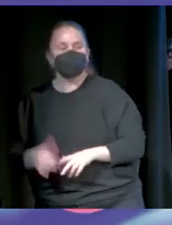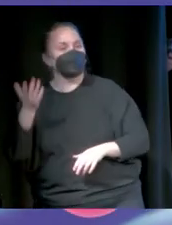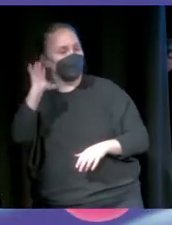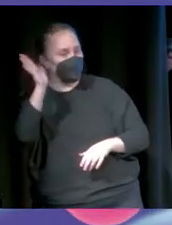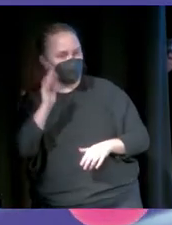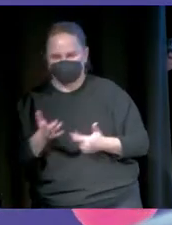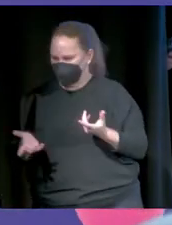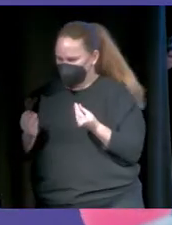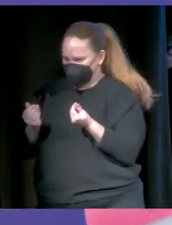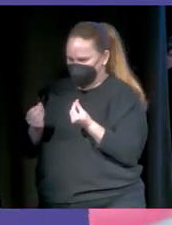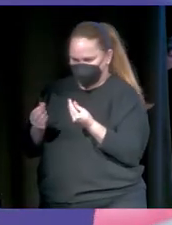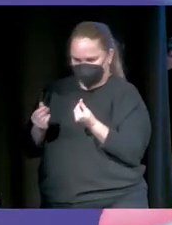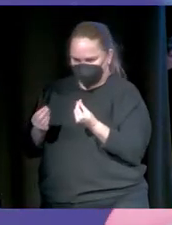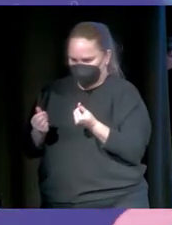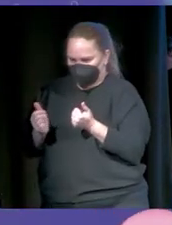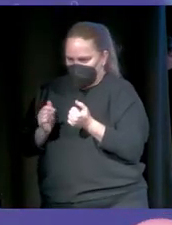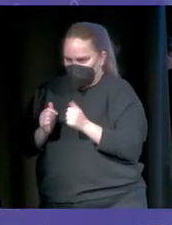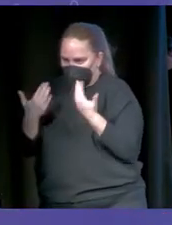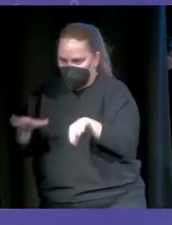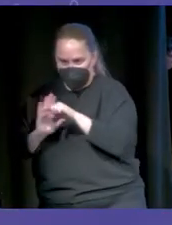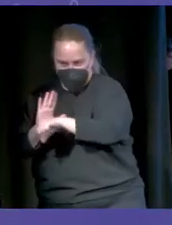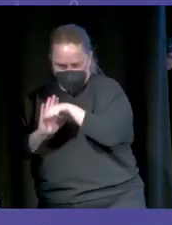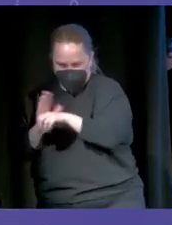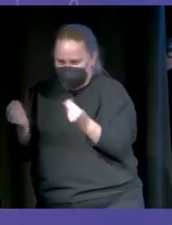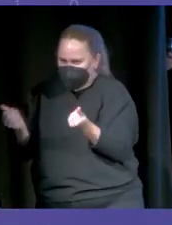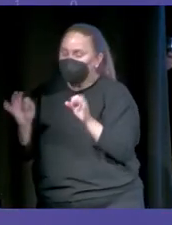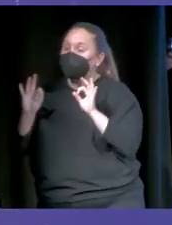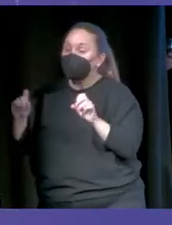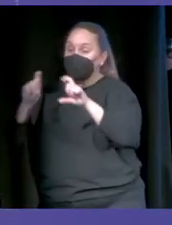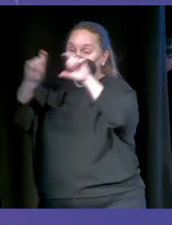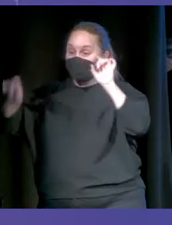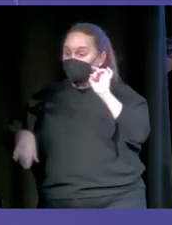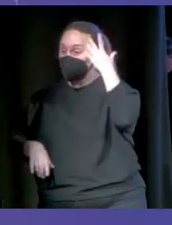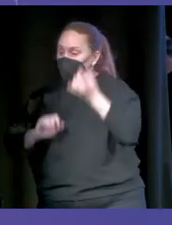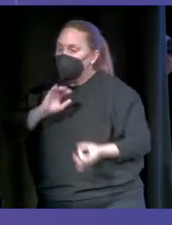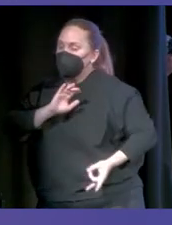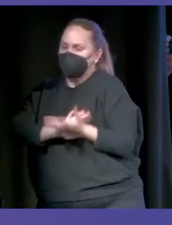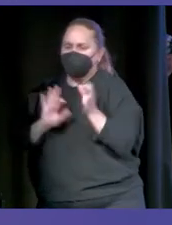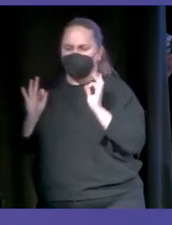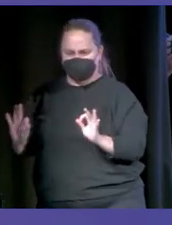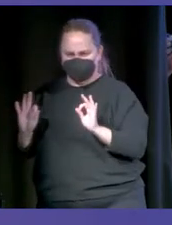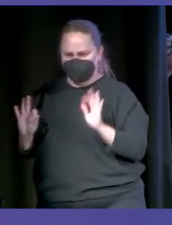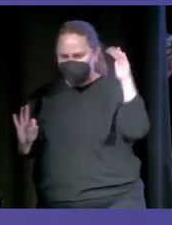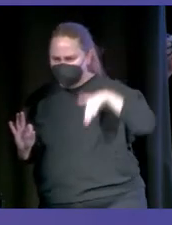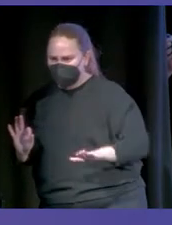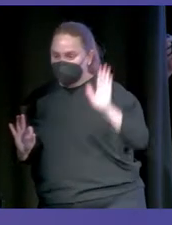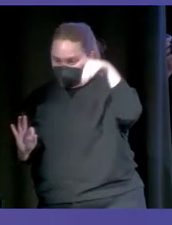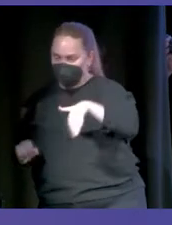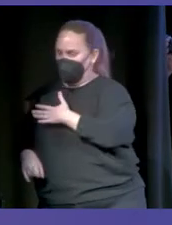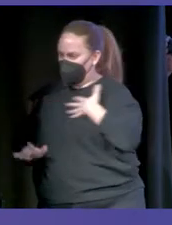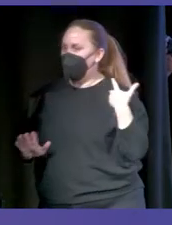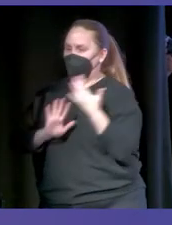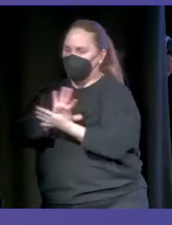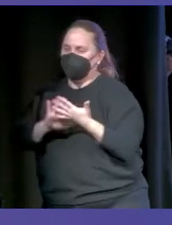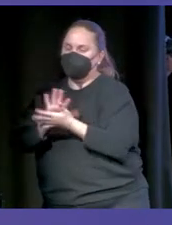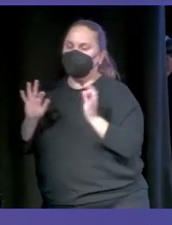Mal rollo que flipas, ¿eh? A mí también me lo ha dado. Pero de esto va a emprender, y es lo que hoy me gustaría hablar. En 2018 mi vida cambió